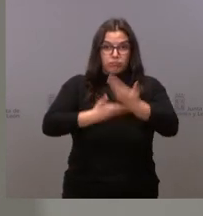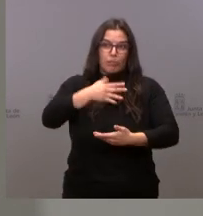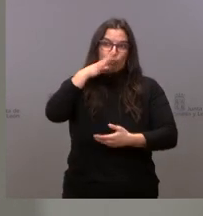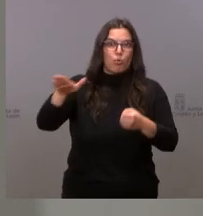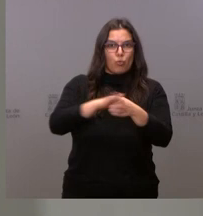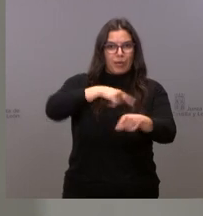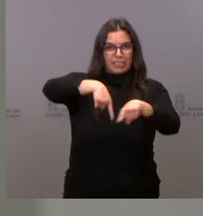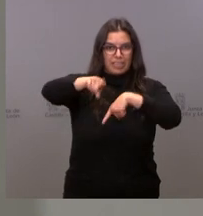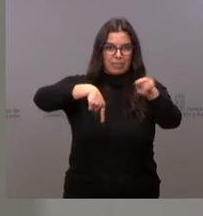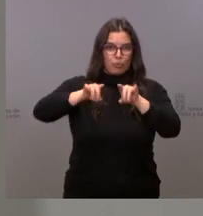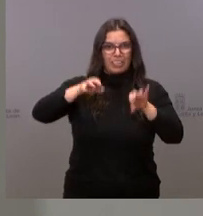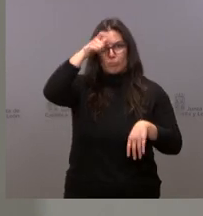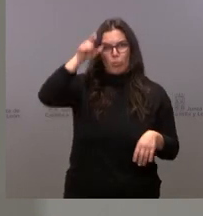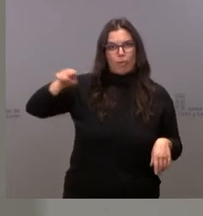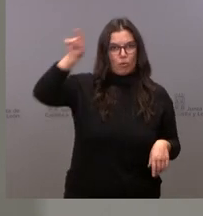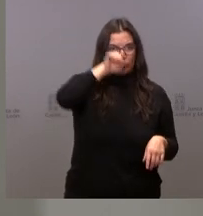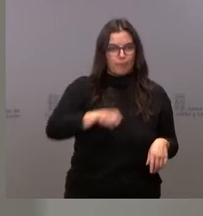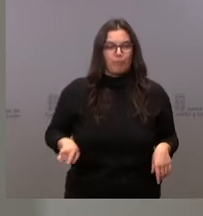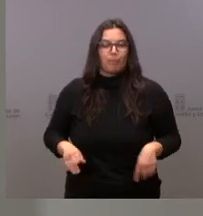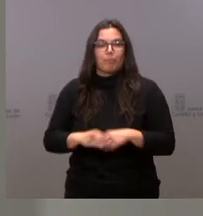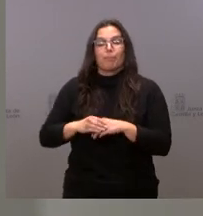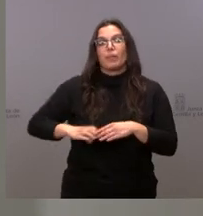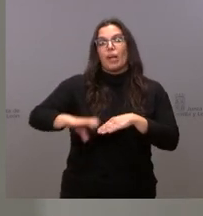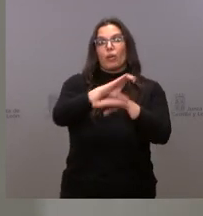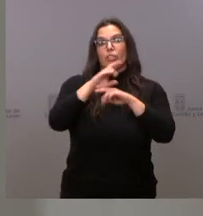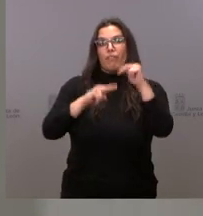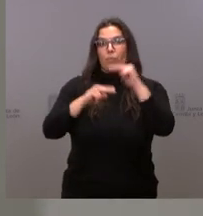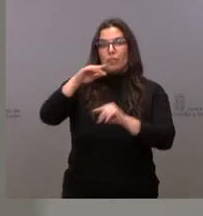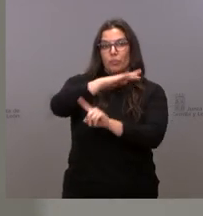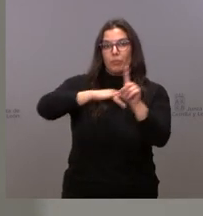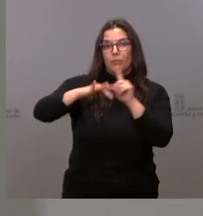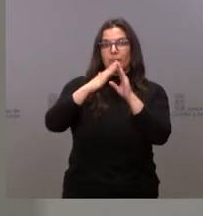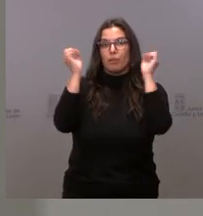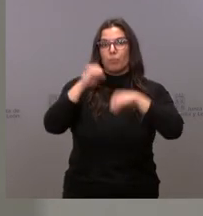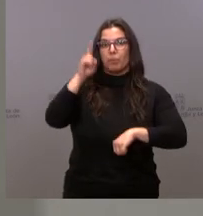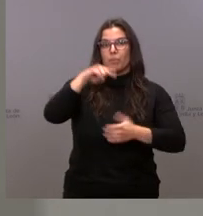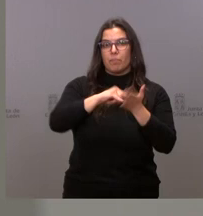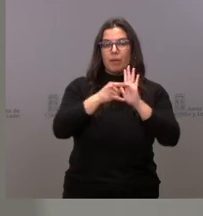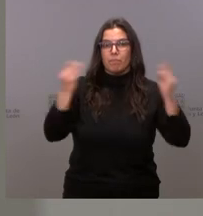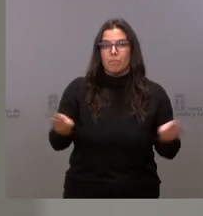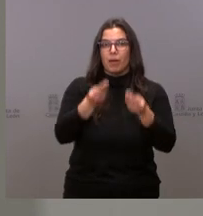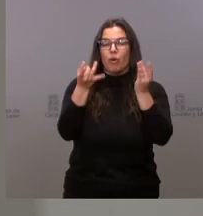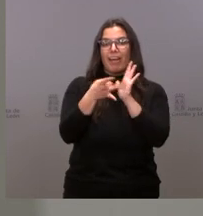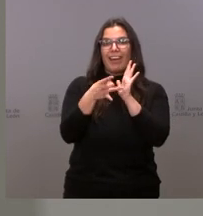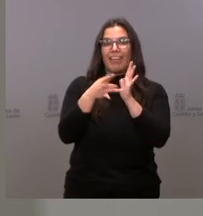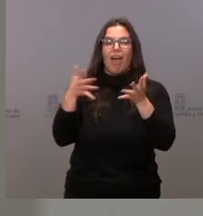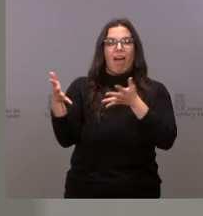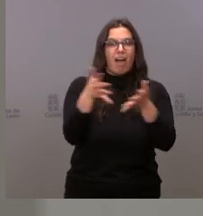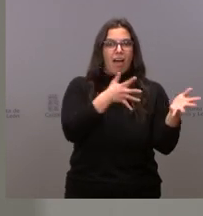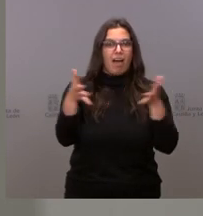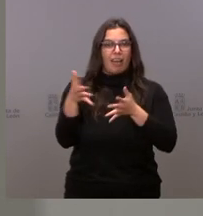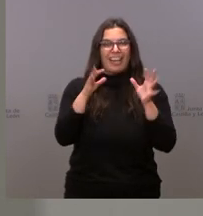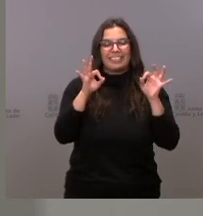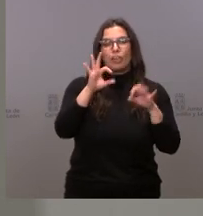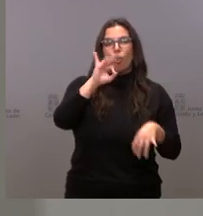en nuestro mundo rural. La Consejería de Fomento y Medio Ambiente aprueba también el Plan de Mejora de la Calidad del Aire por Ozono